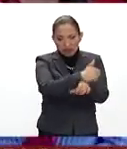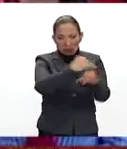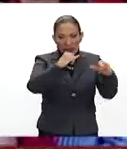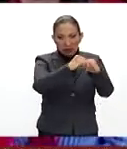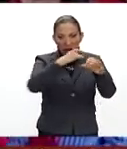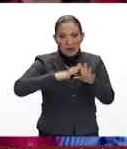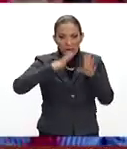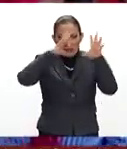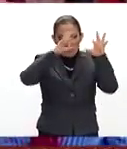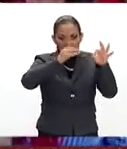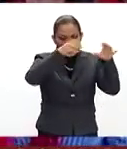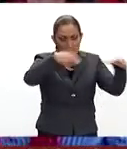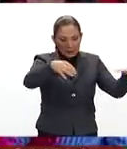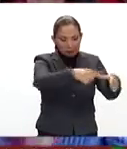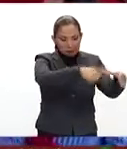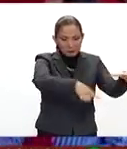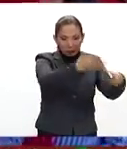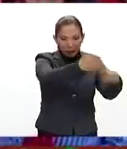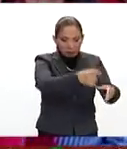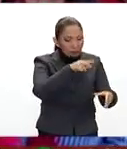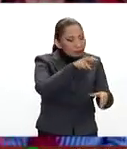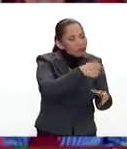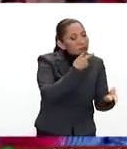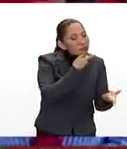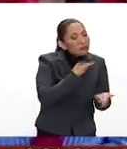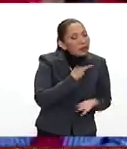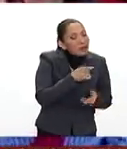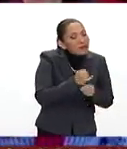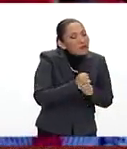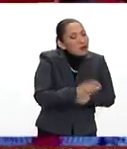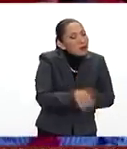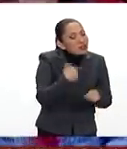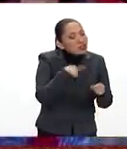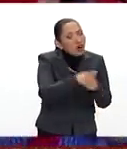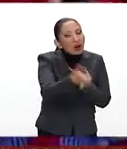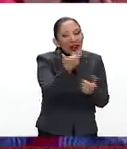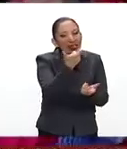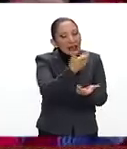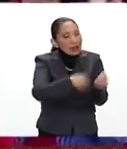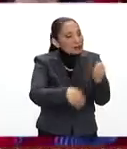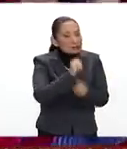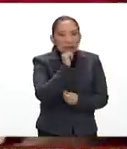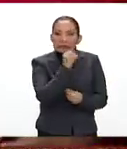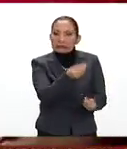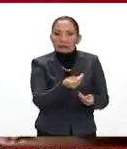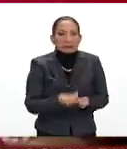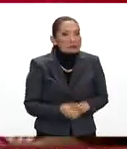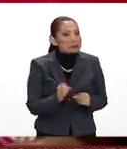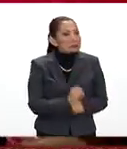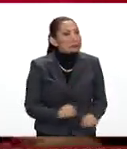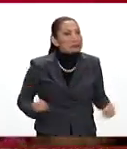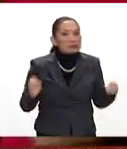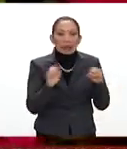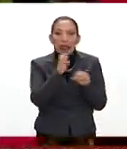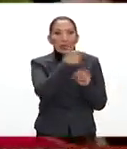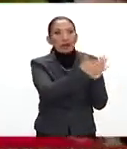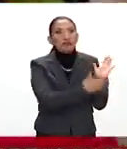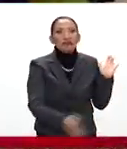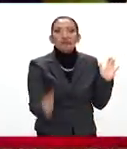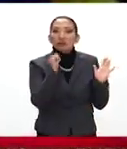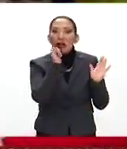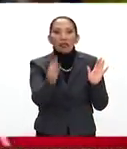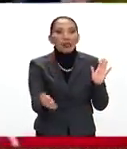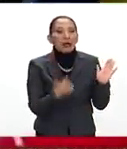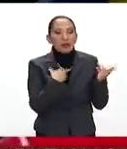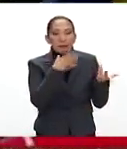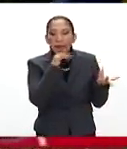cuanto a que debe proporcionar los indicadores económicos, no los ha proporcionado desde enero, y